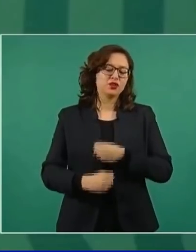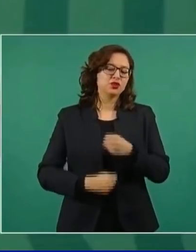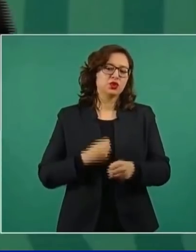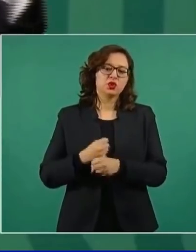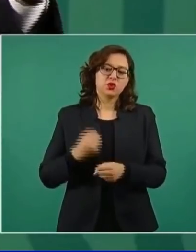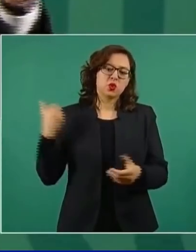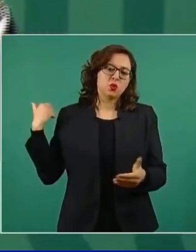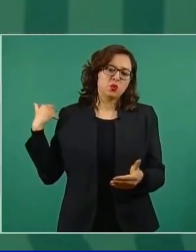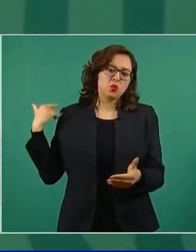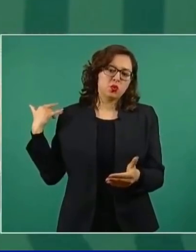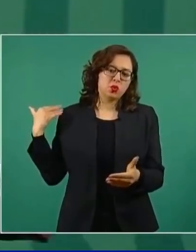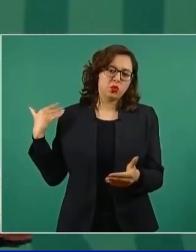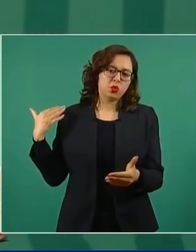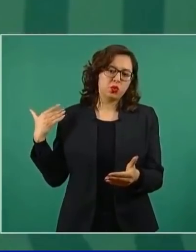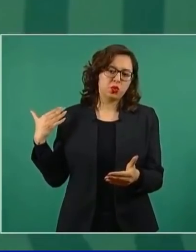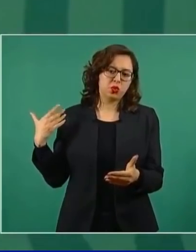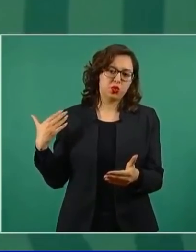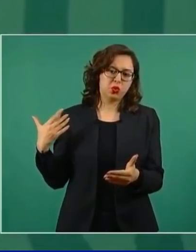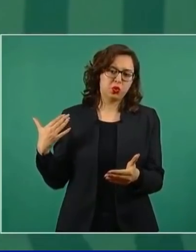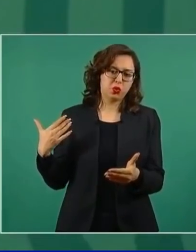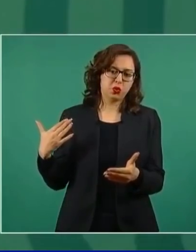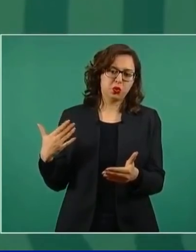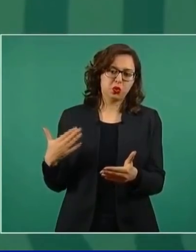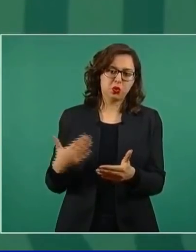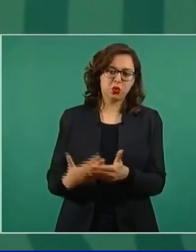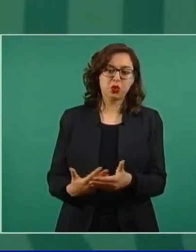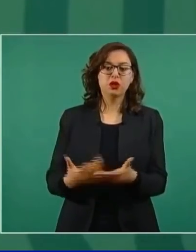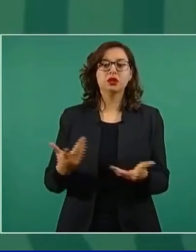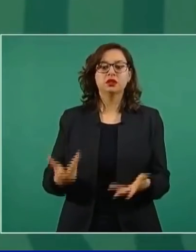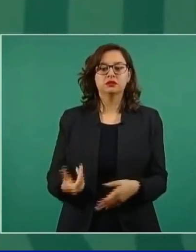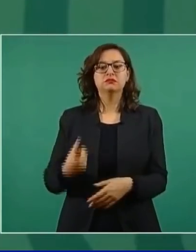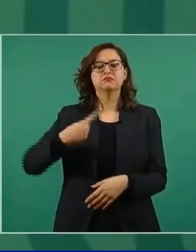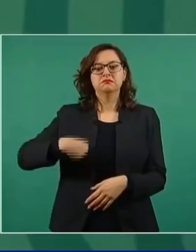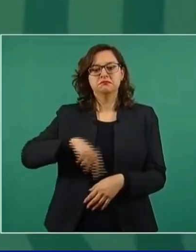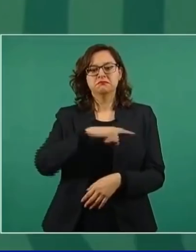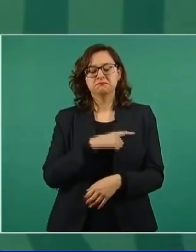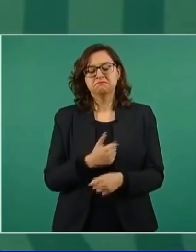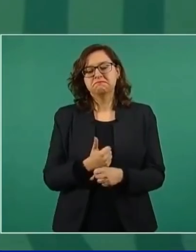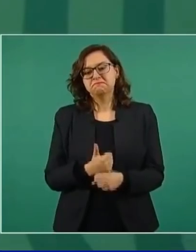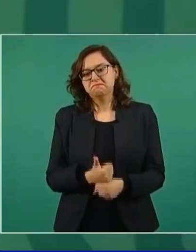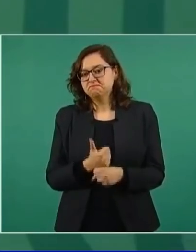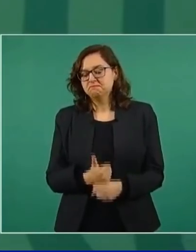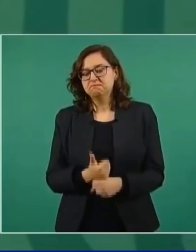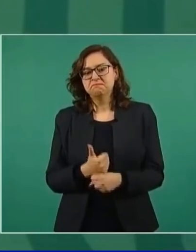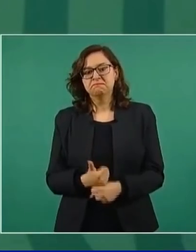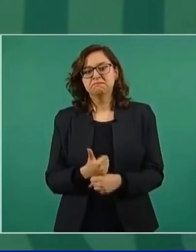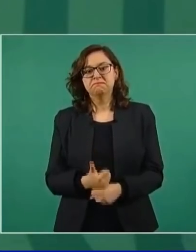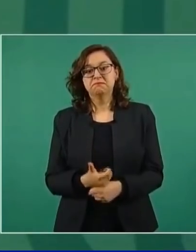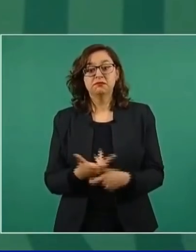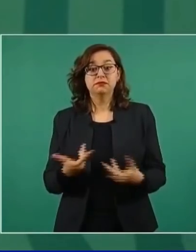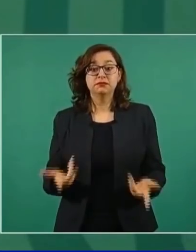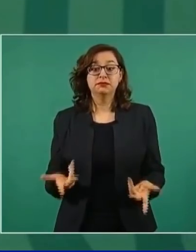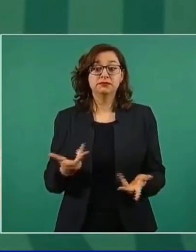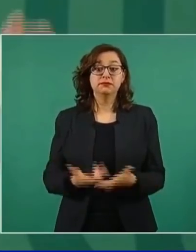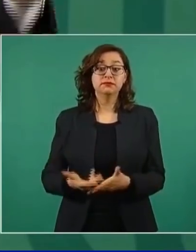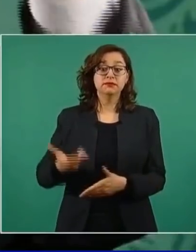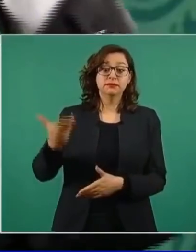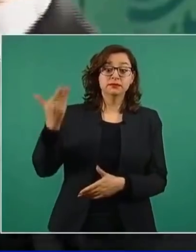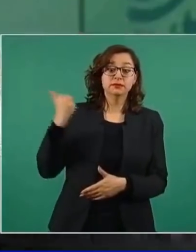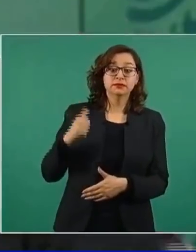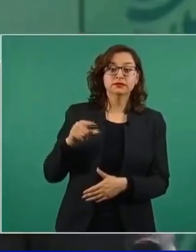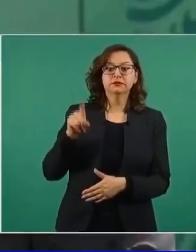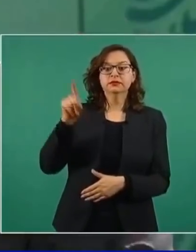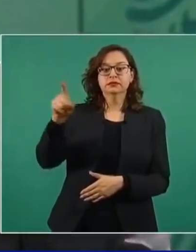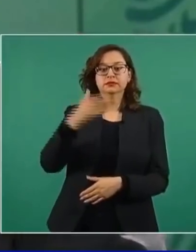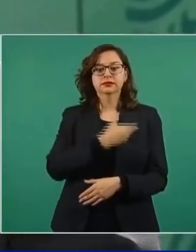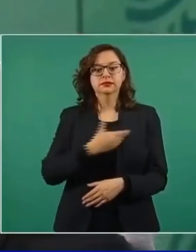Eso nosotros lo padecimos. Cuando en Los Pinos toman la decisión de desaforarme, mandan a